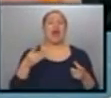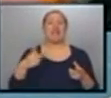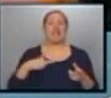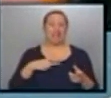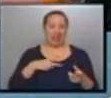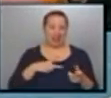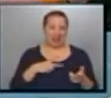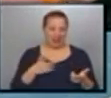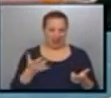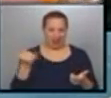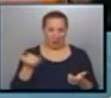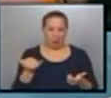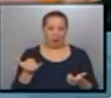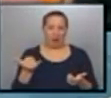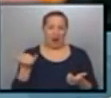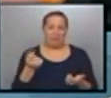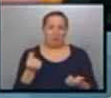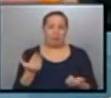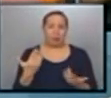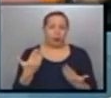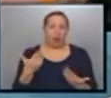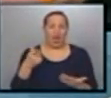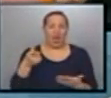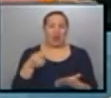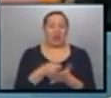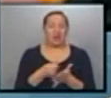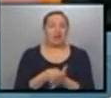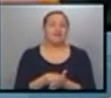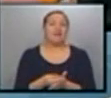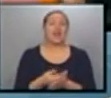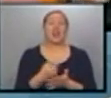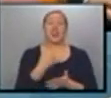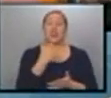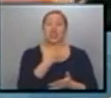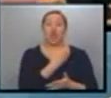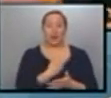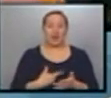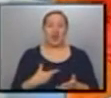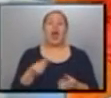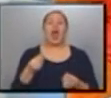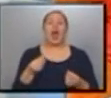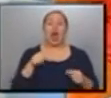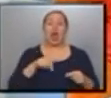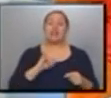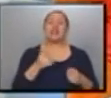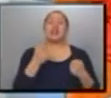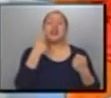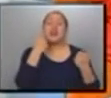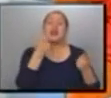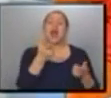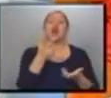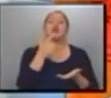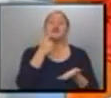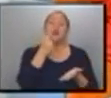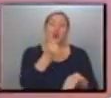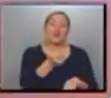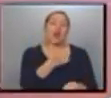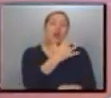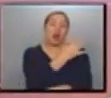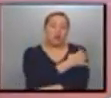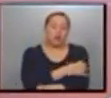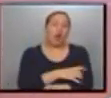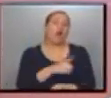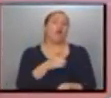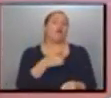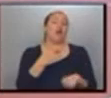a la gente de mayor poder adquisitivo, se estaba subsidiando. Lo que dice el gobierno es, bueno, vamos a subsidiar a los de menores recursos. Ahora